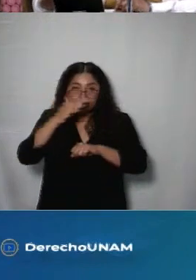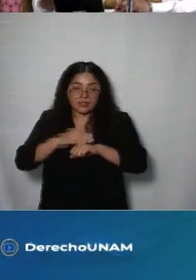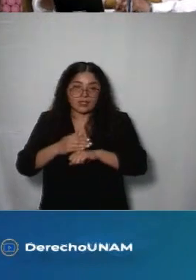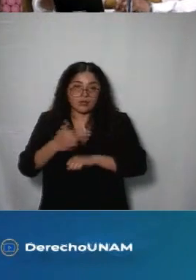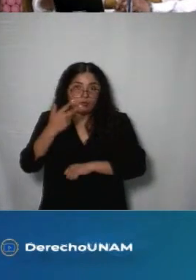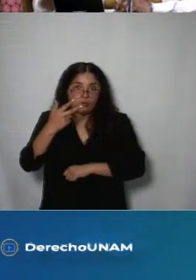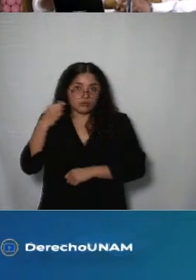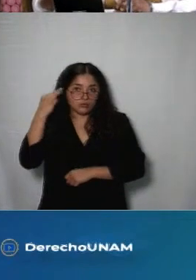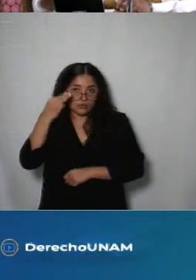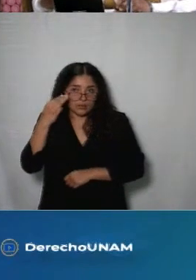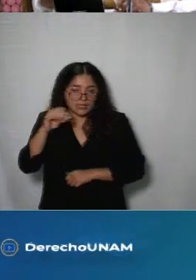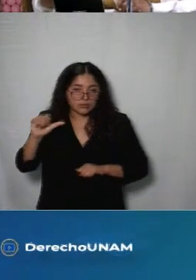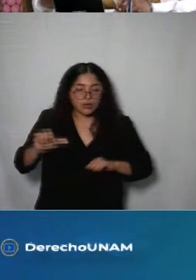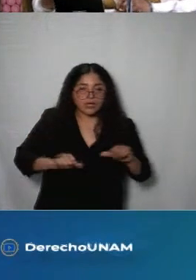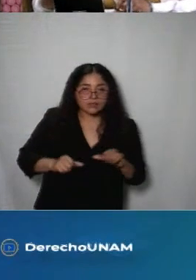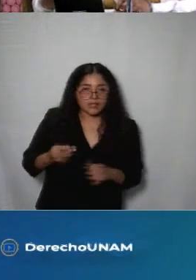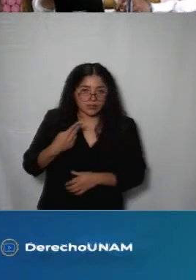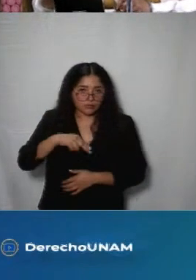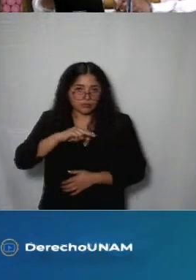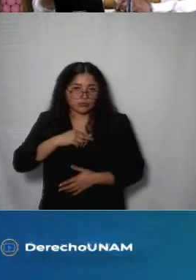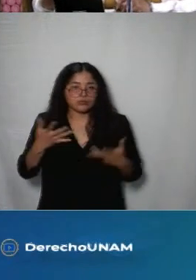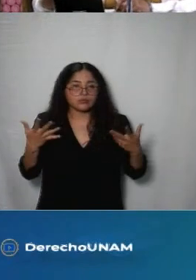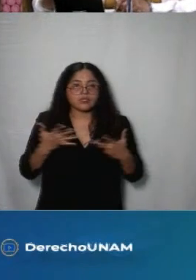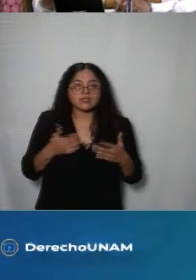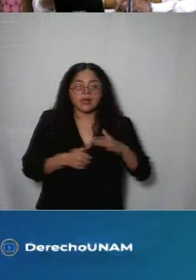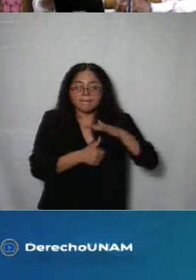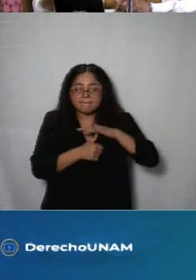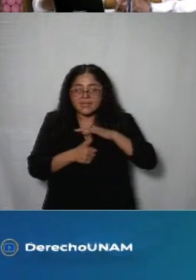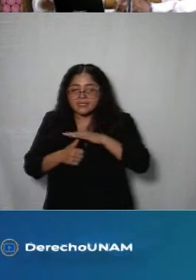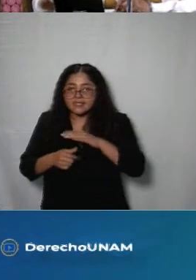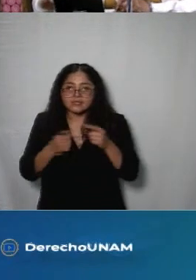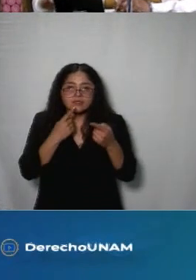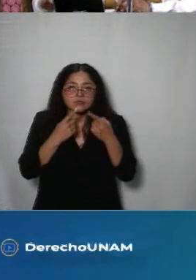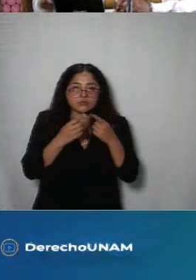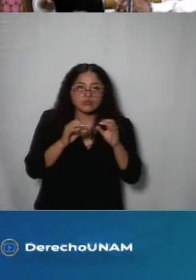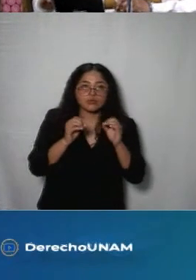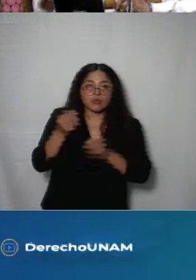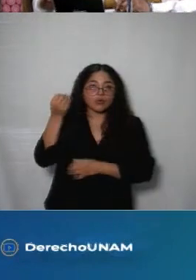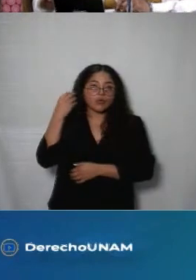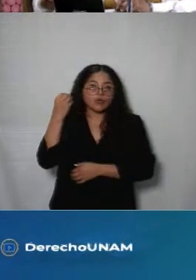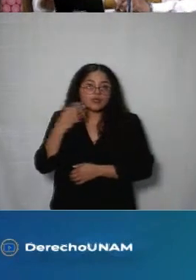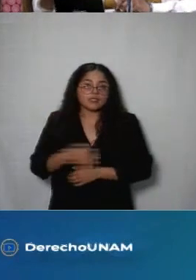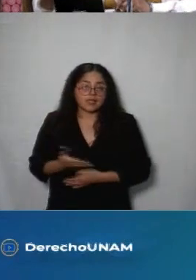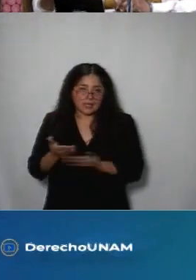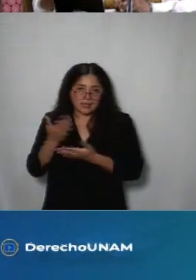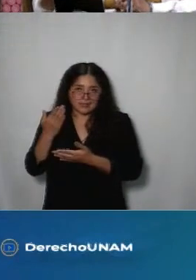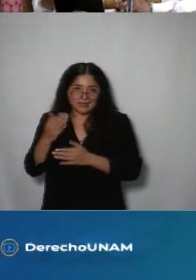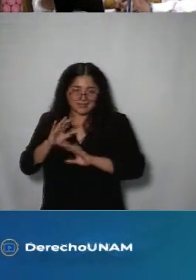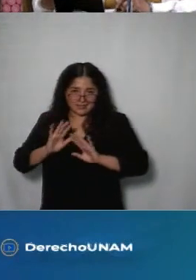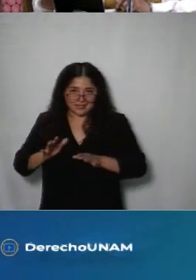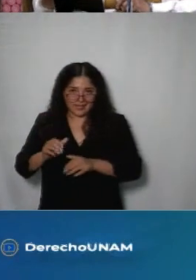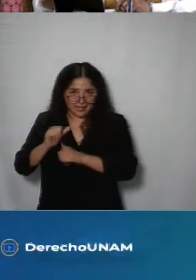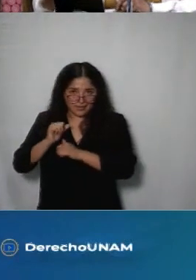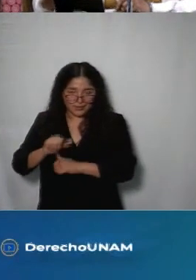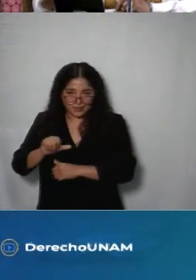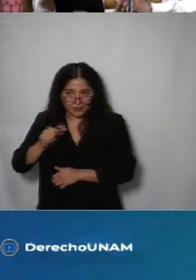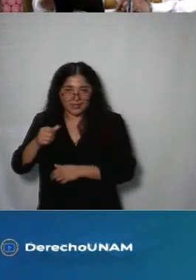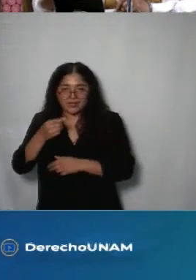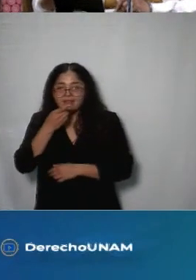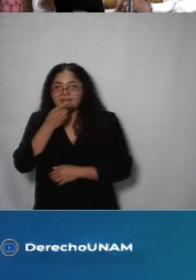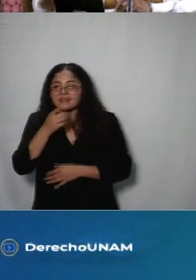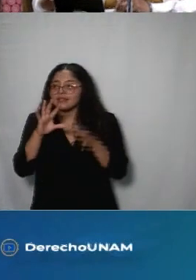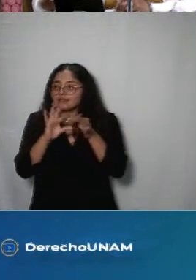respecto a las actividades que vamos a tener las mesas el foro que ya hicieron alusión mis colegas a Martín y